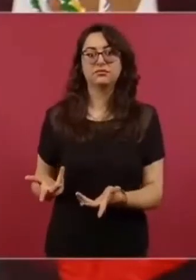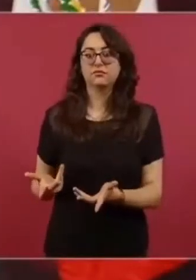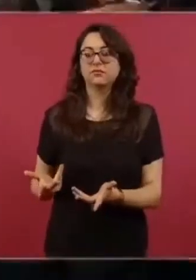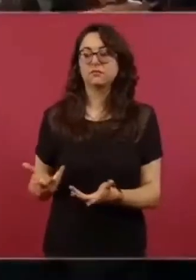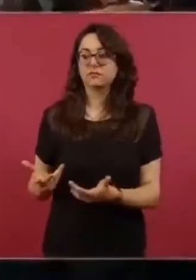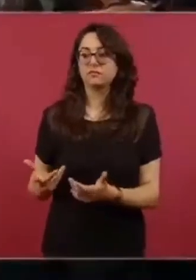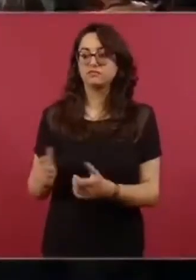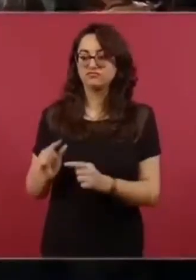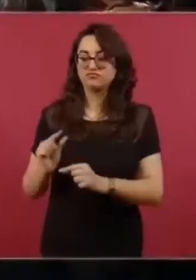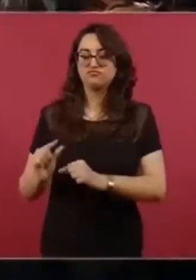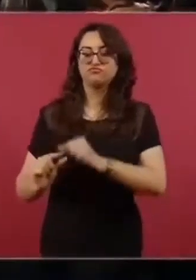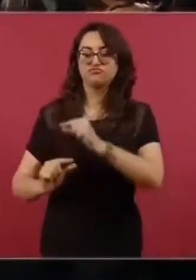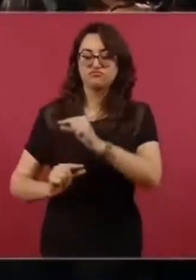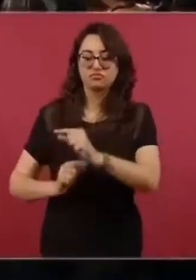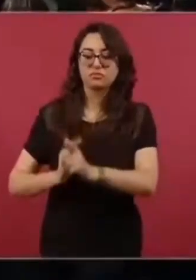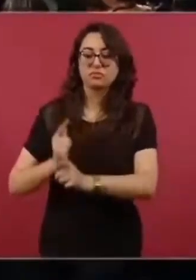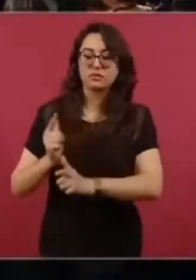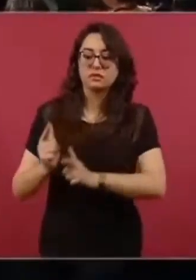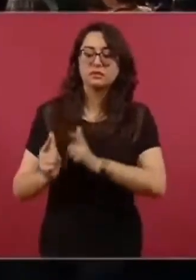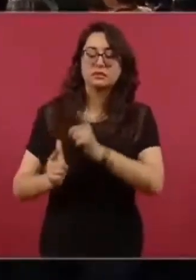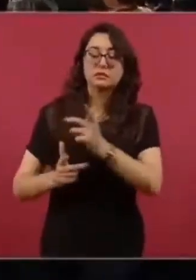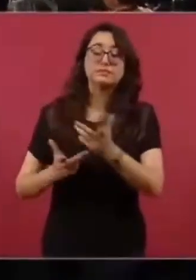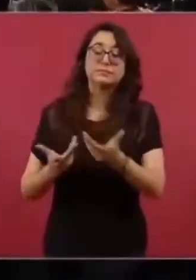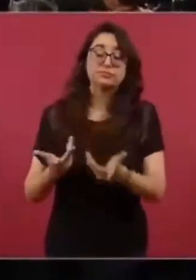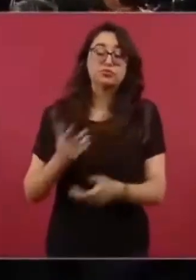Ayer, por ejemplo,